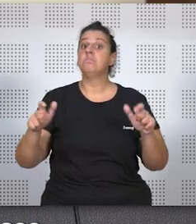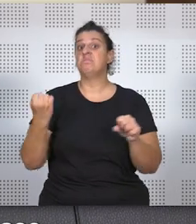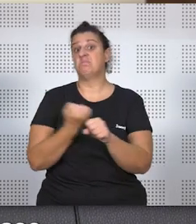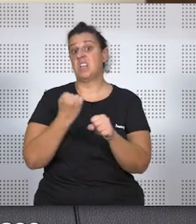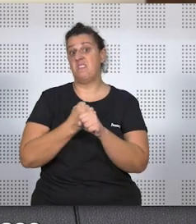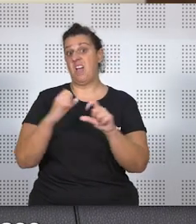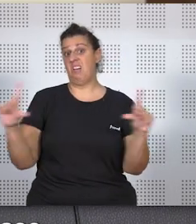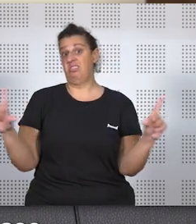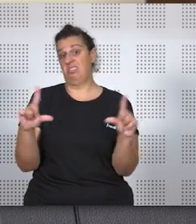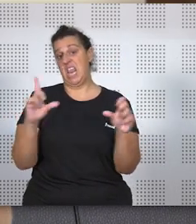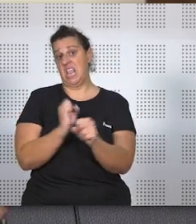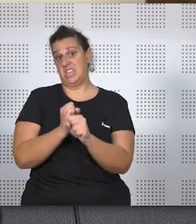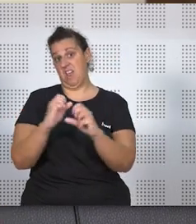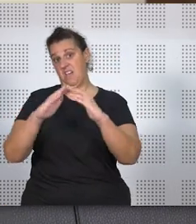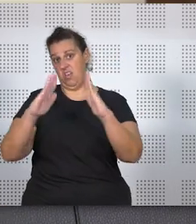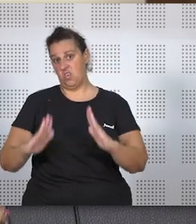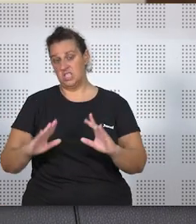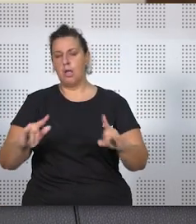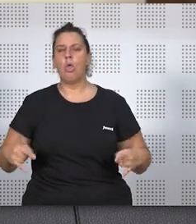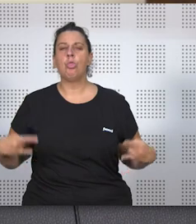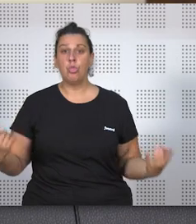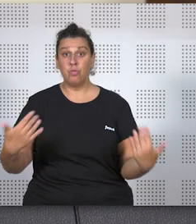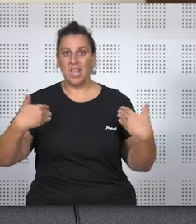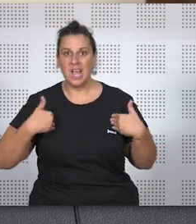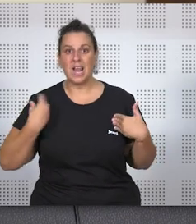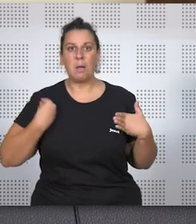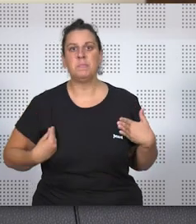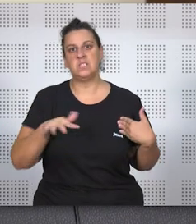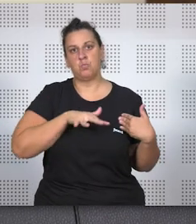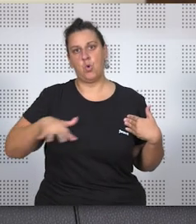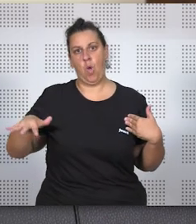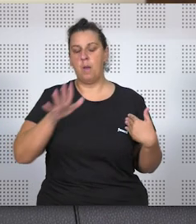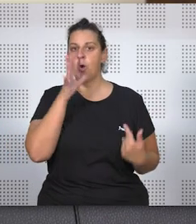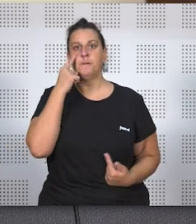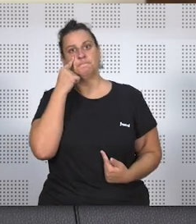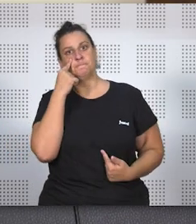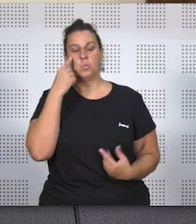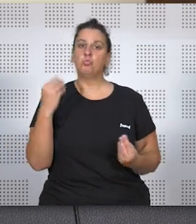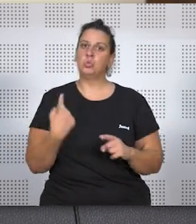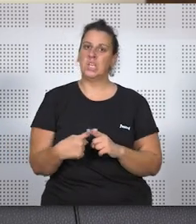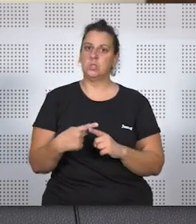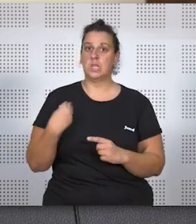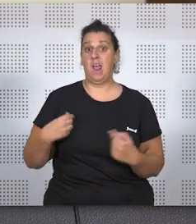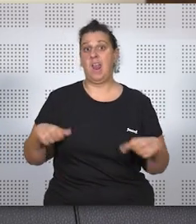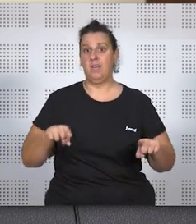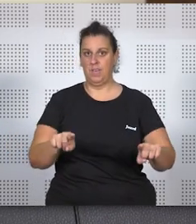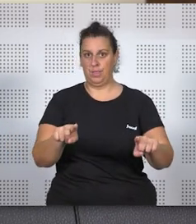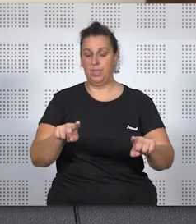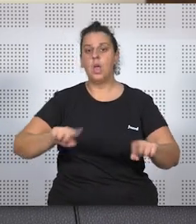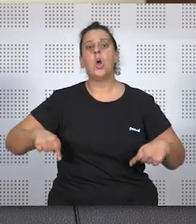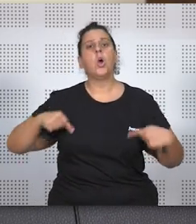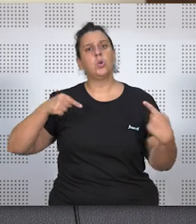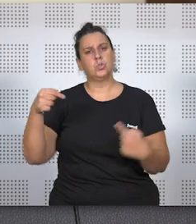teletrabajadoras es evidente. Es una doble carga en el mismo lugar porque tengo que estar pendiente de muchas cosas al mismo tiempo y eso puede repercutir